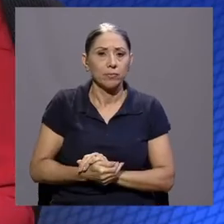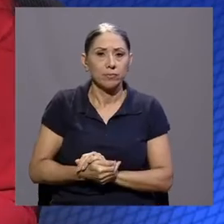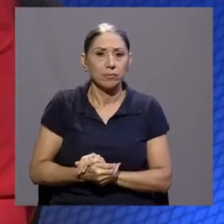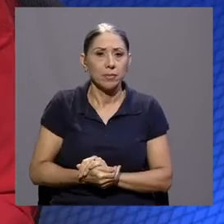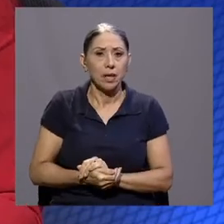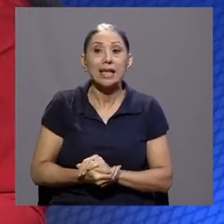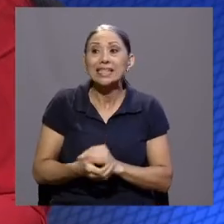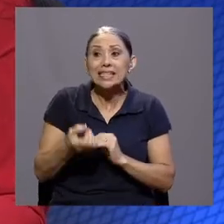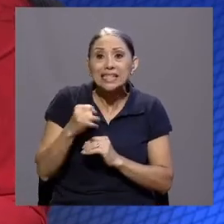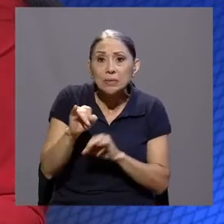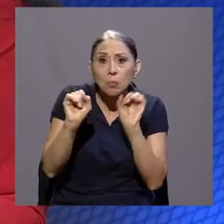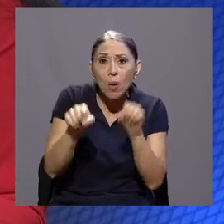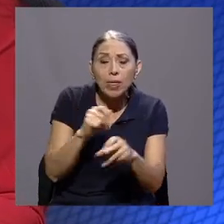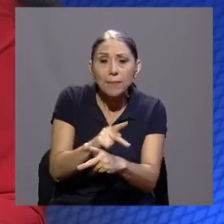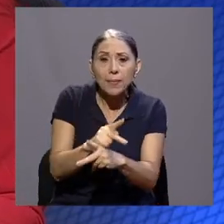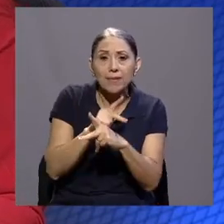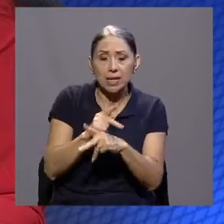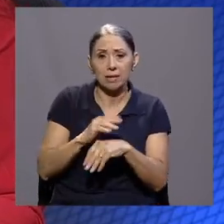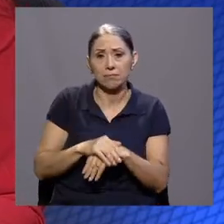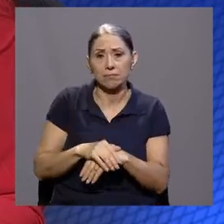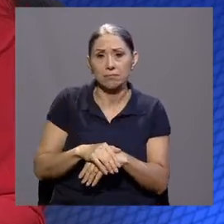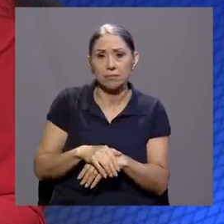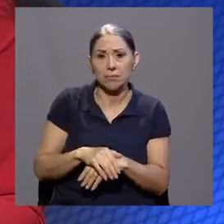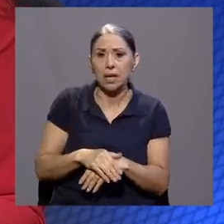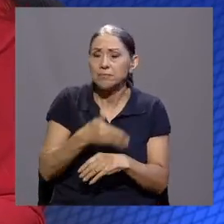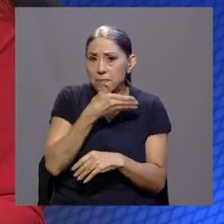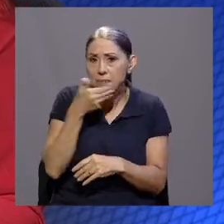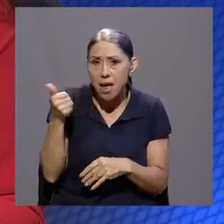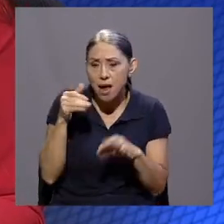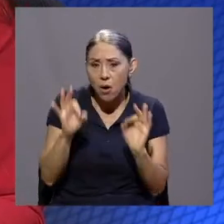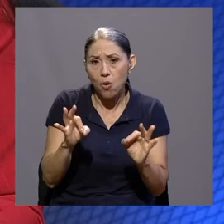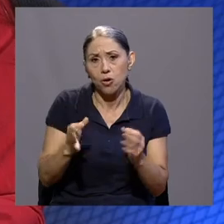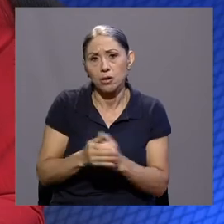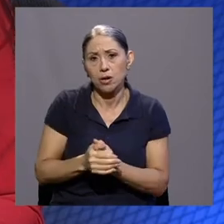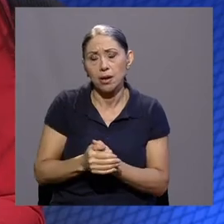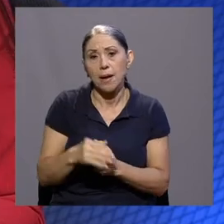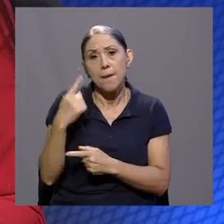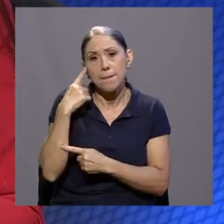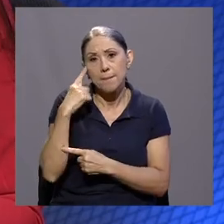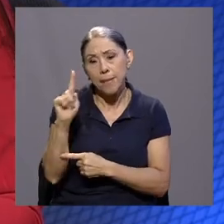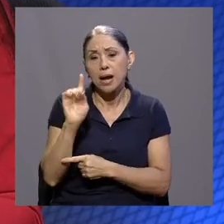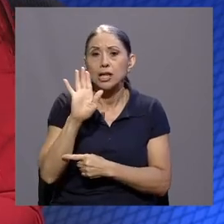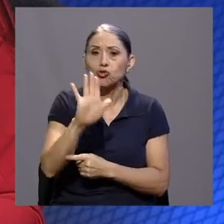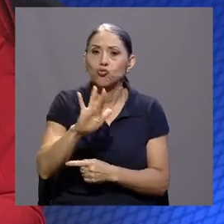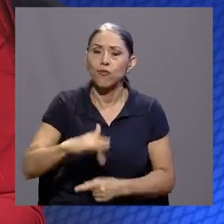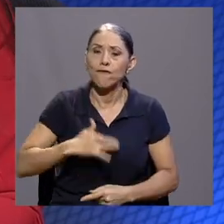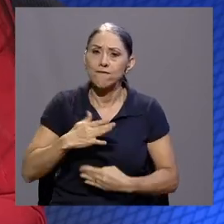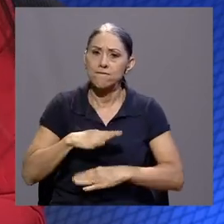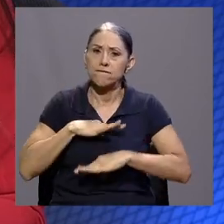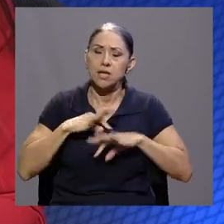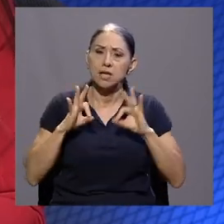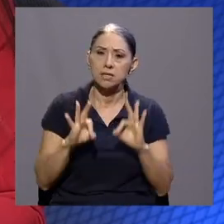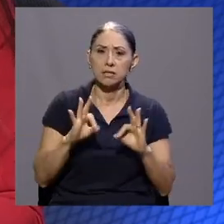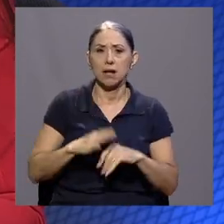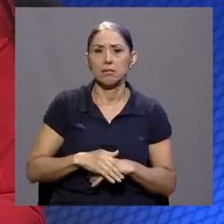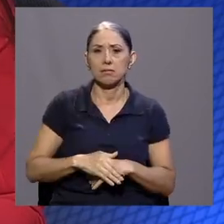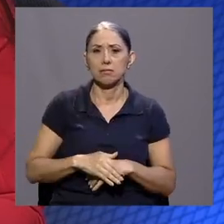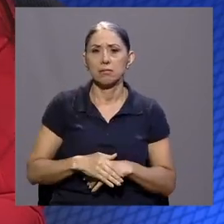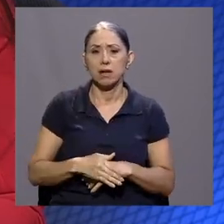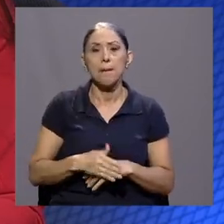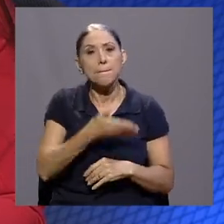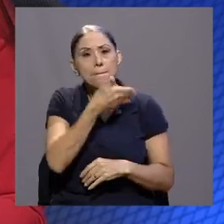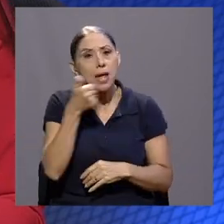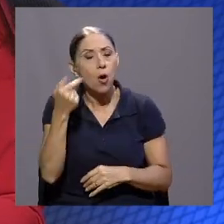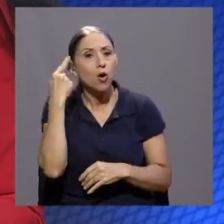prevención, es mucho mejor, mucho mejor para su bienestar, mucho mejor para las organizaciones, mucho